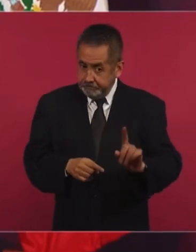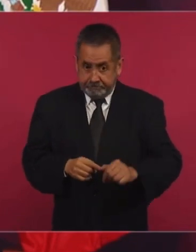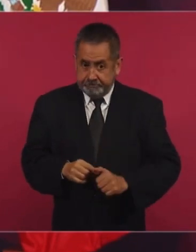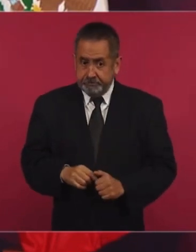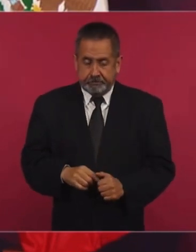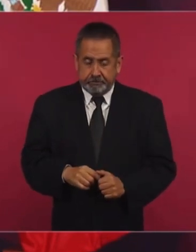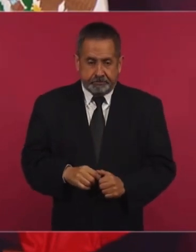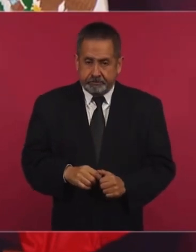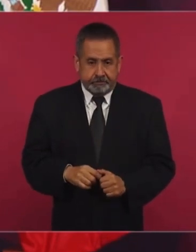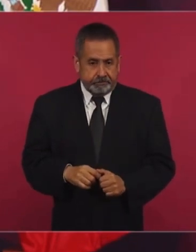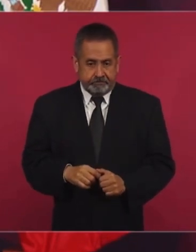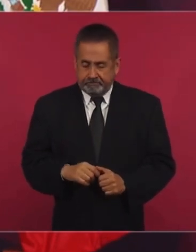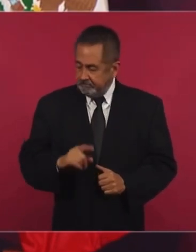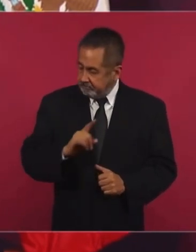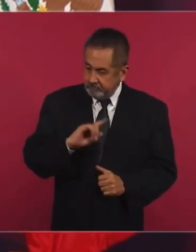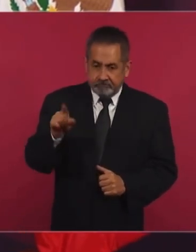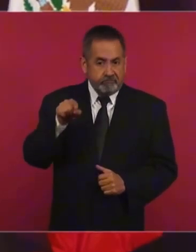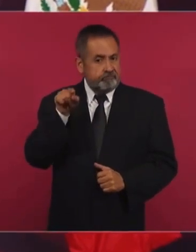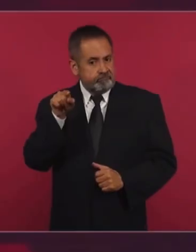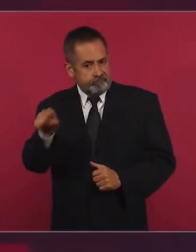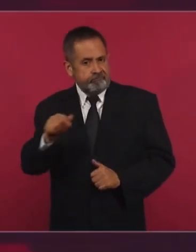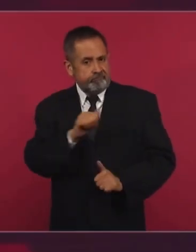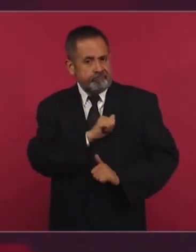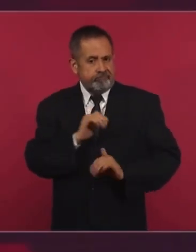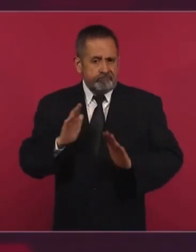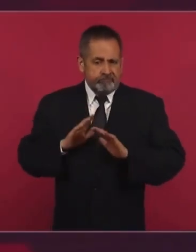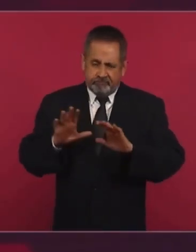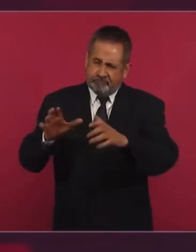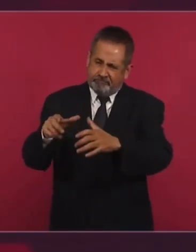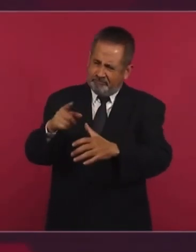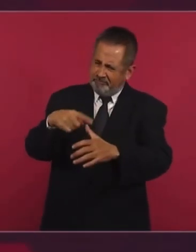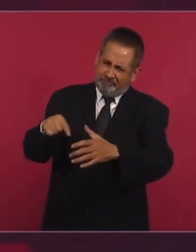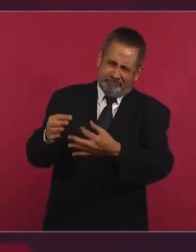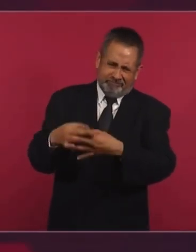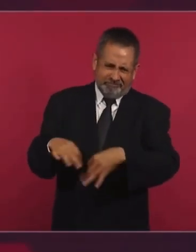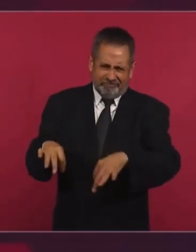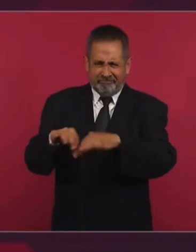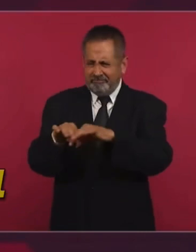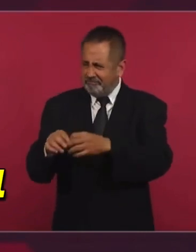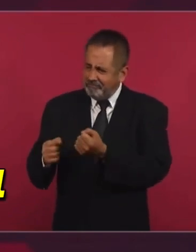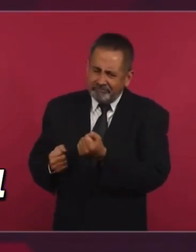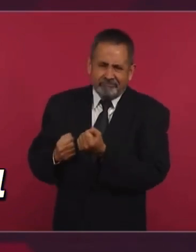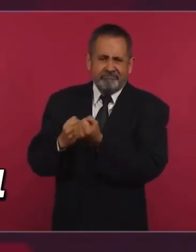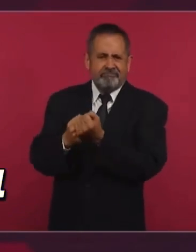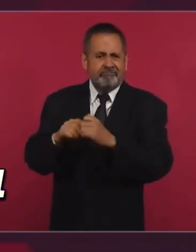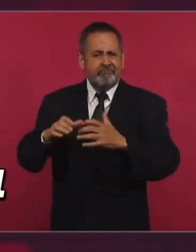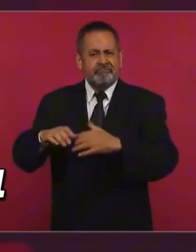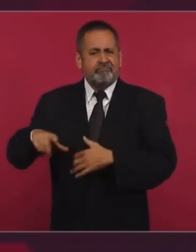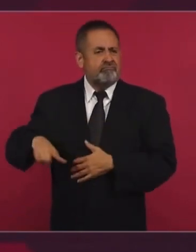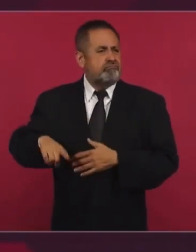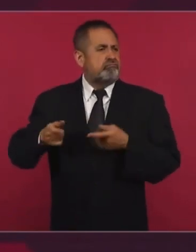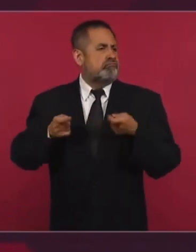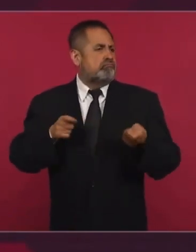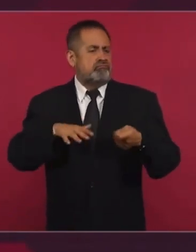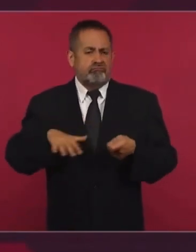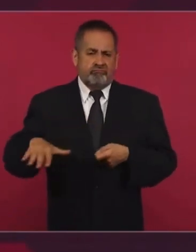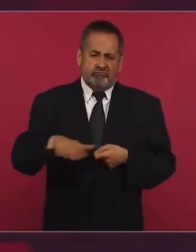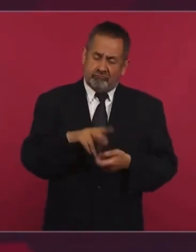fundamental para el fortalecimiento del Estado Nacional